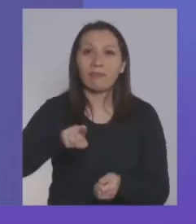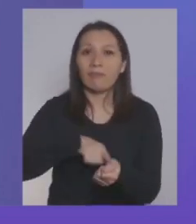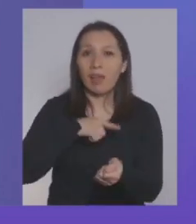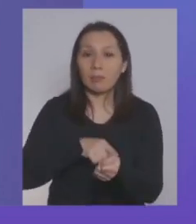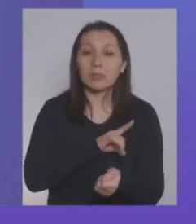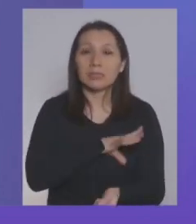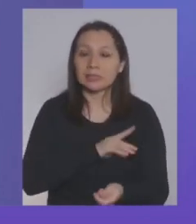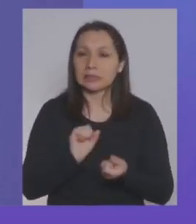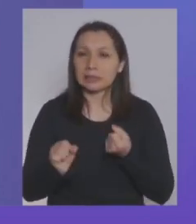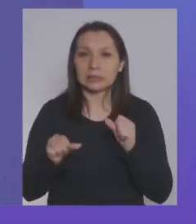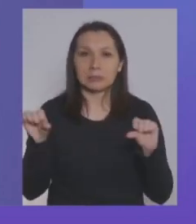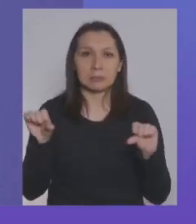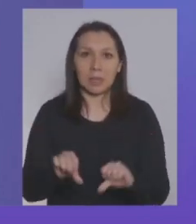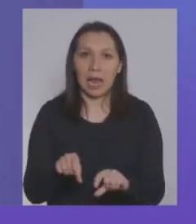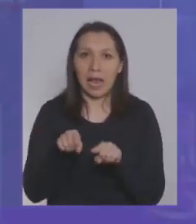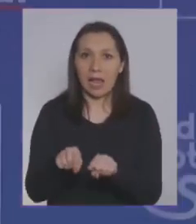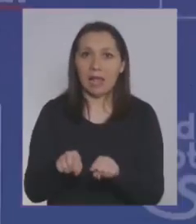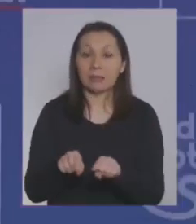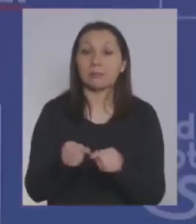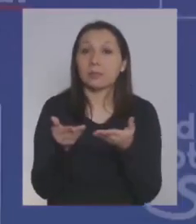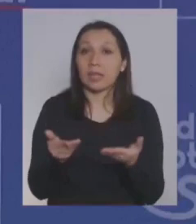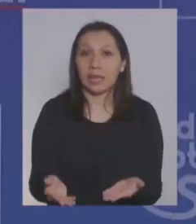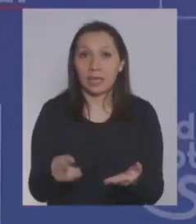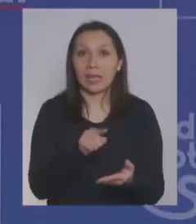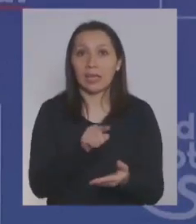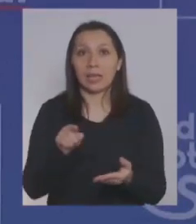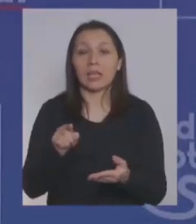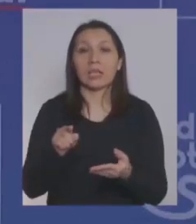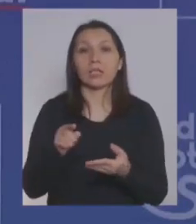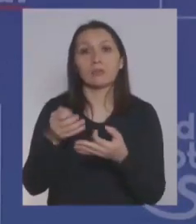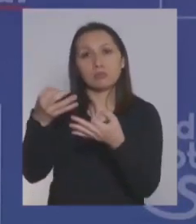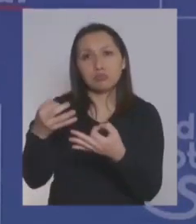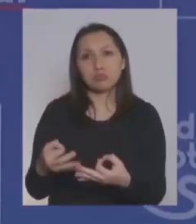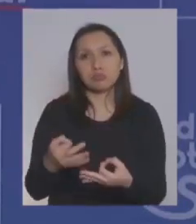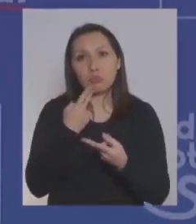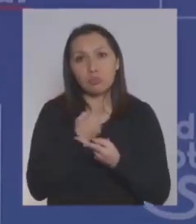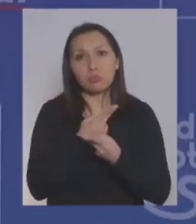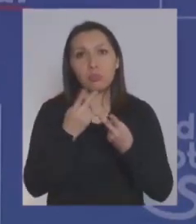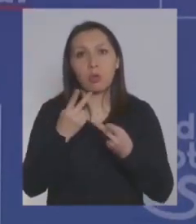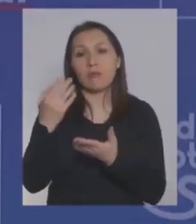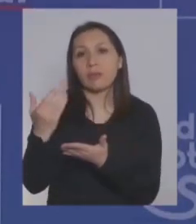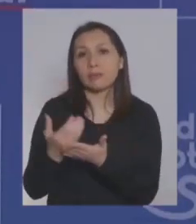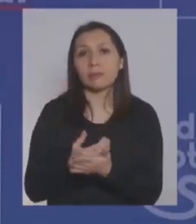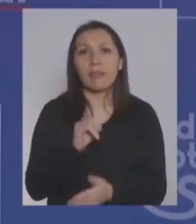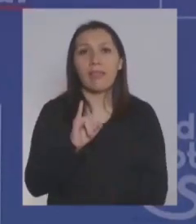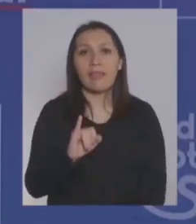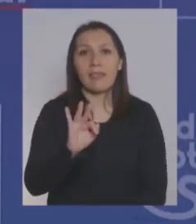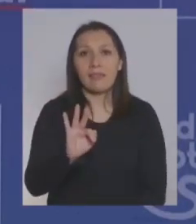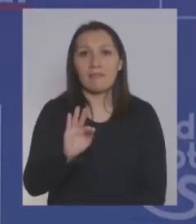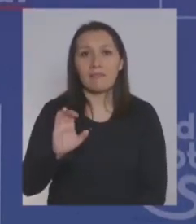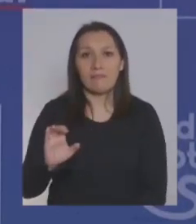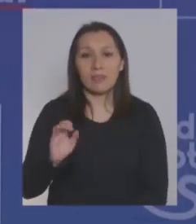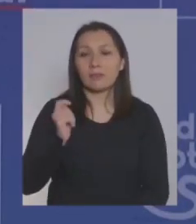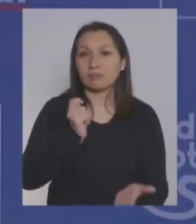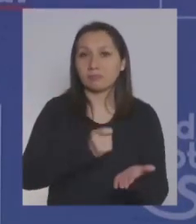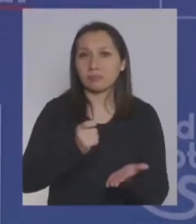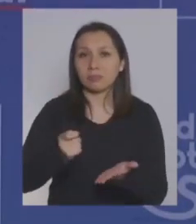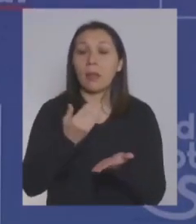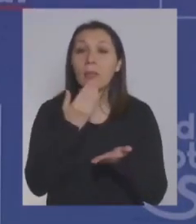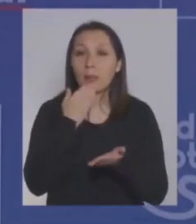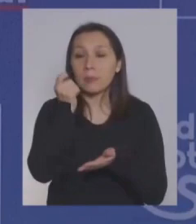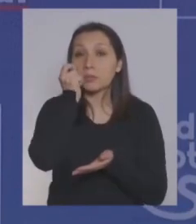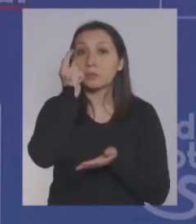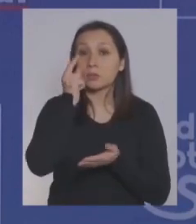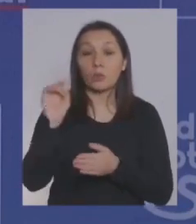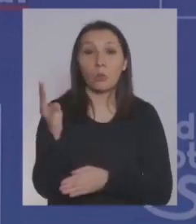Chile lo están pasando muy mal. Esto es la cuenta que estamos rindiendo de nuestro ingreso familiar de emergencia y contarles que hemos